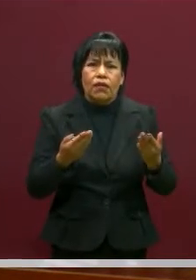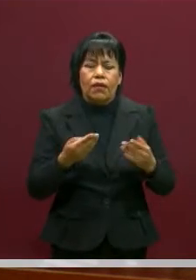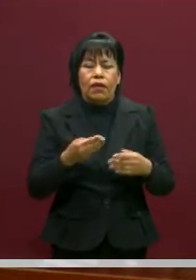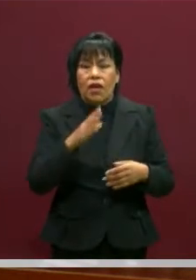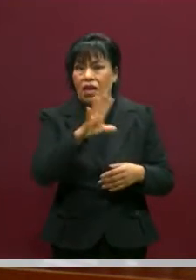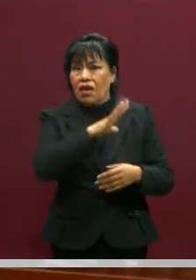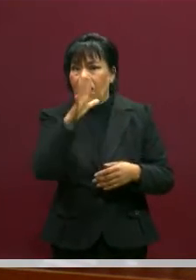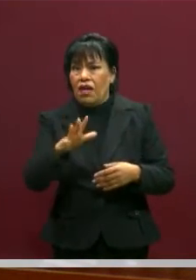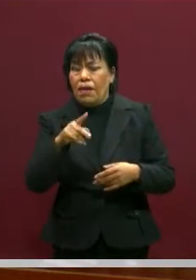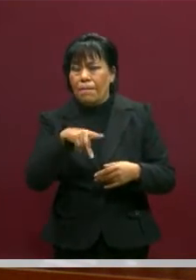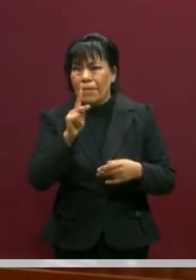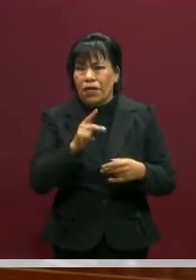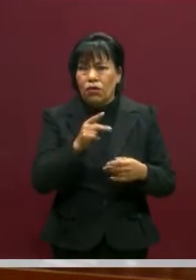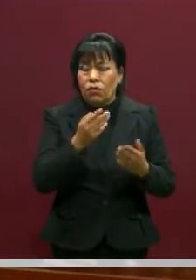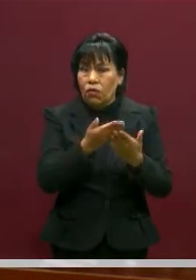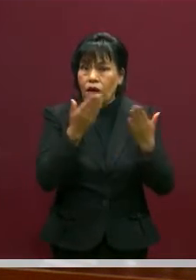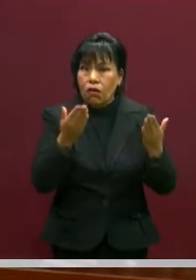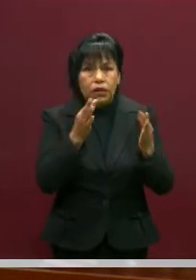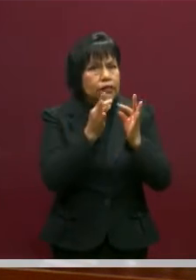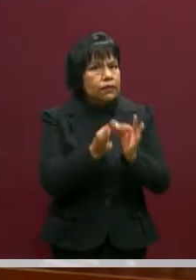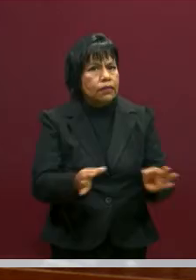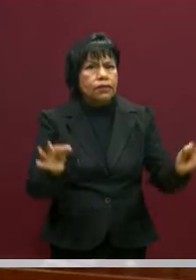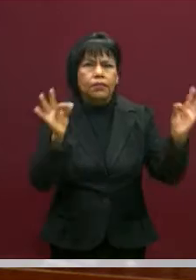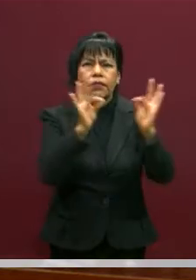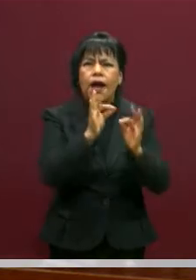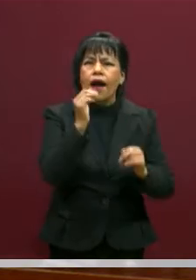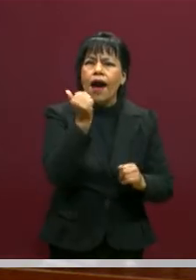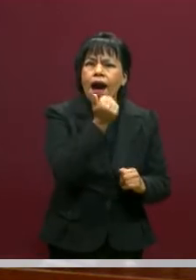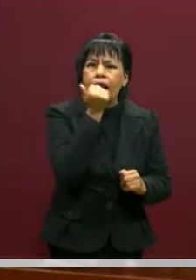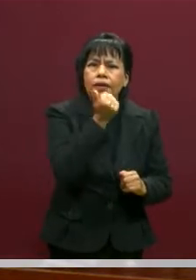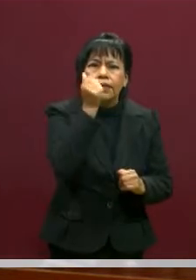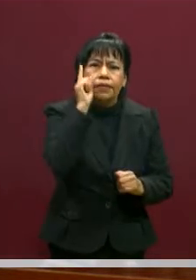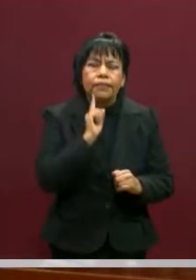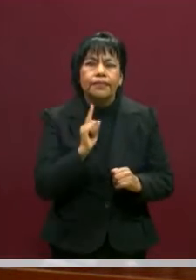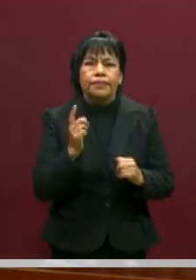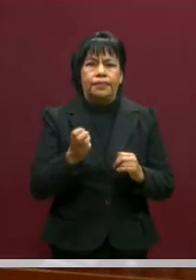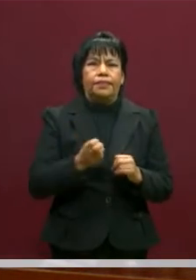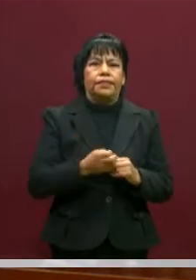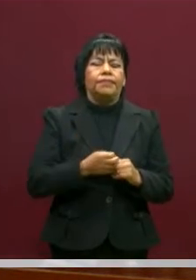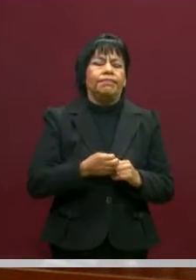relación a las alumnas y a los alumnos. Ese es el planteamiento clave.